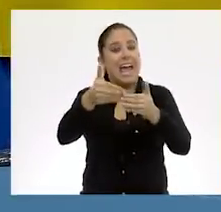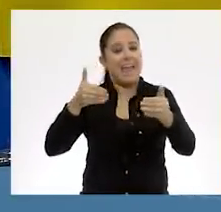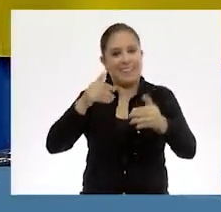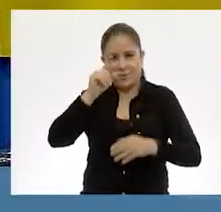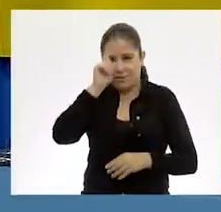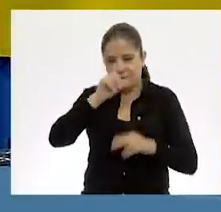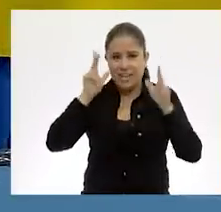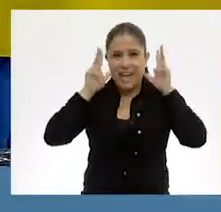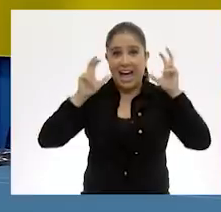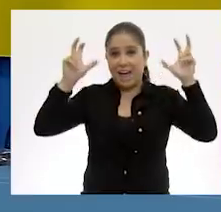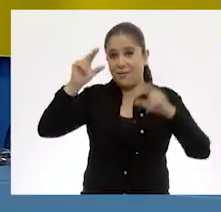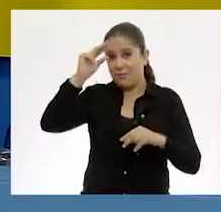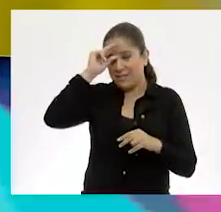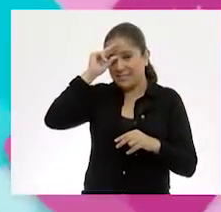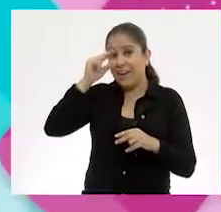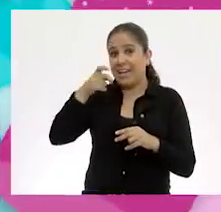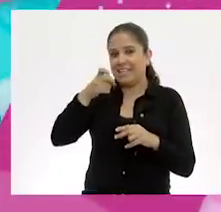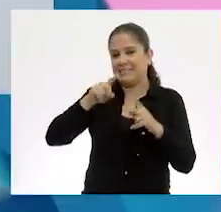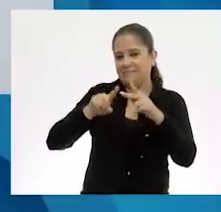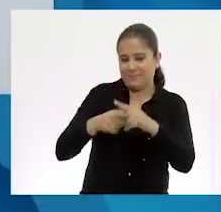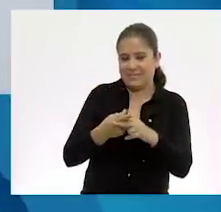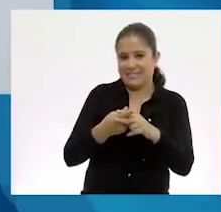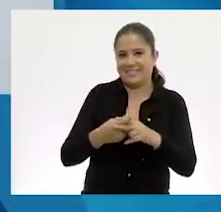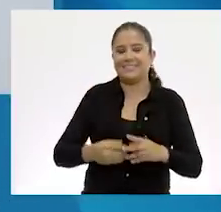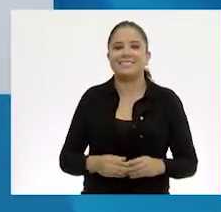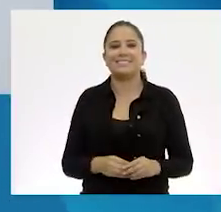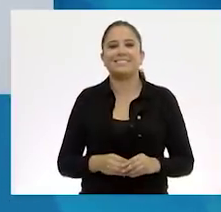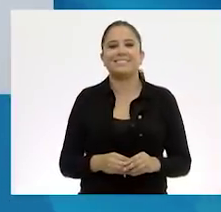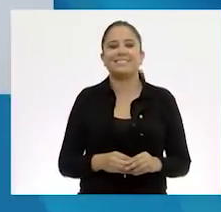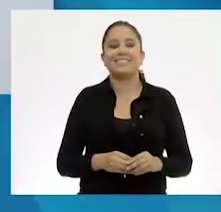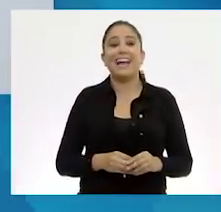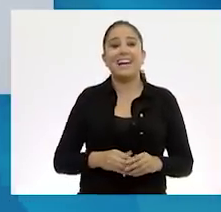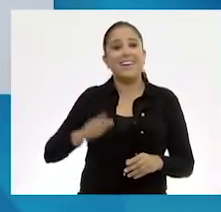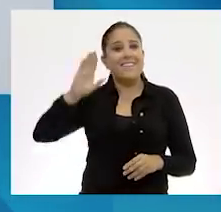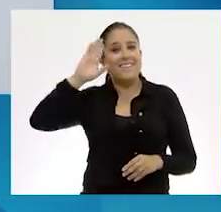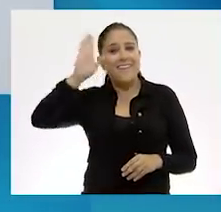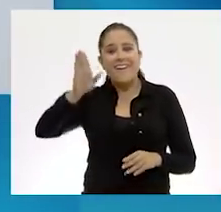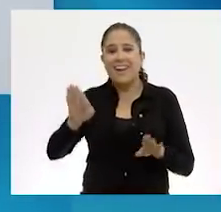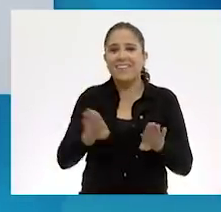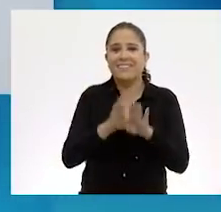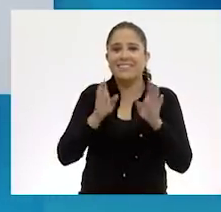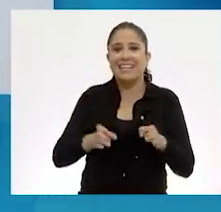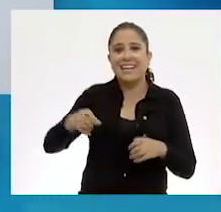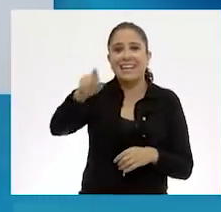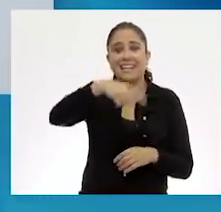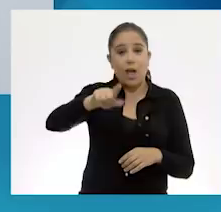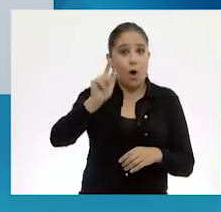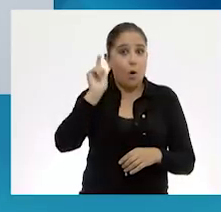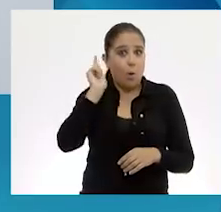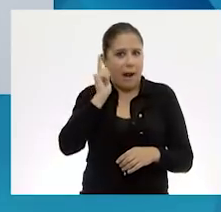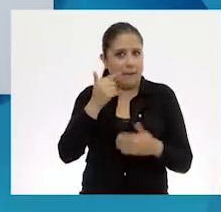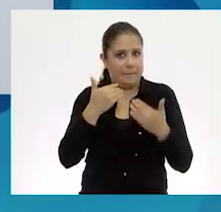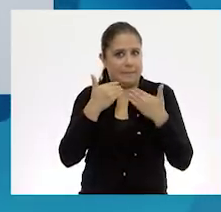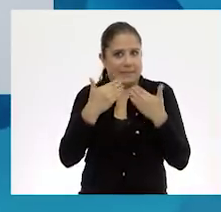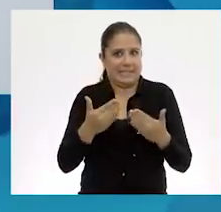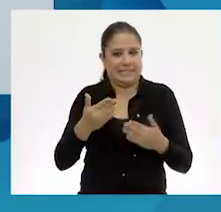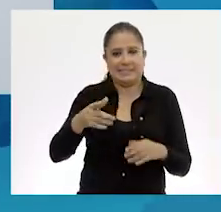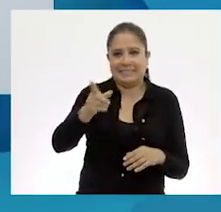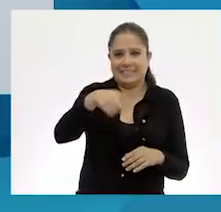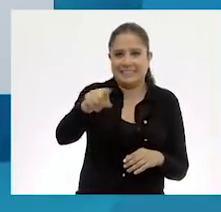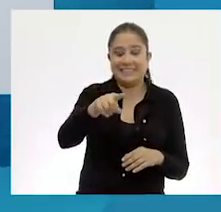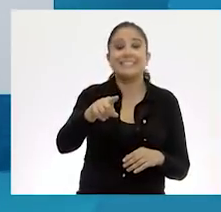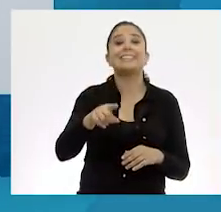consejo de Ajo Listo y comenzamos. ¡Hola! ¿Cómo están? Espero que muy bien.